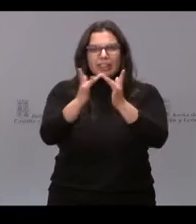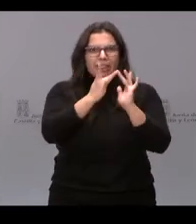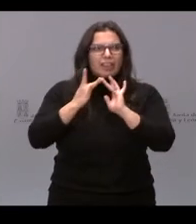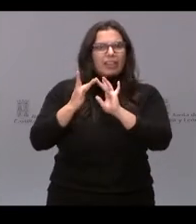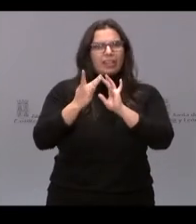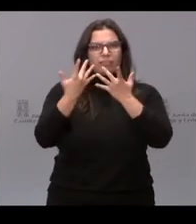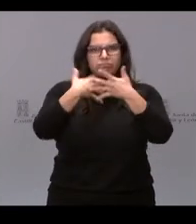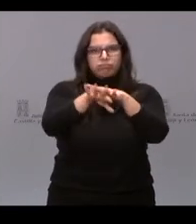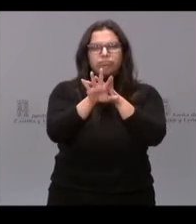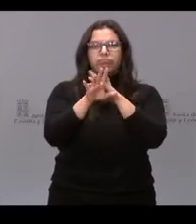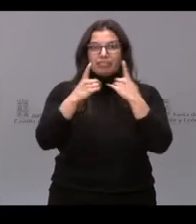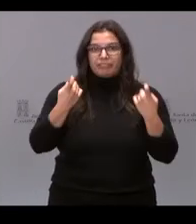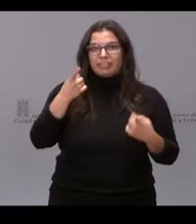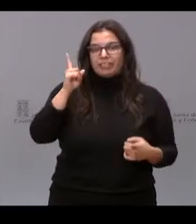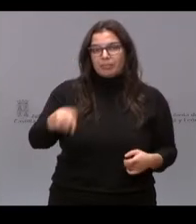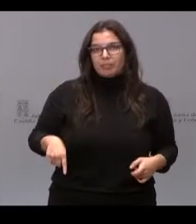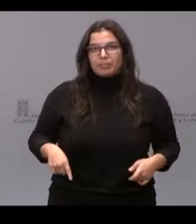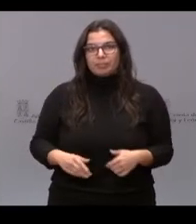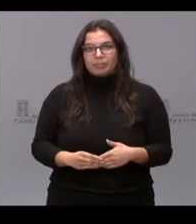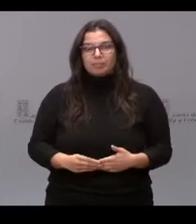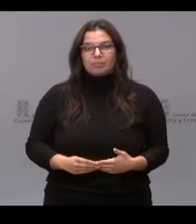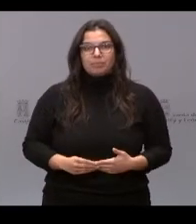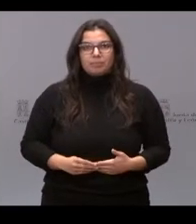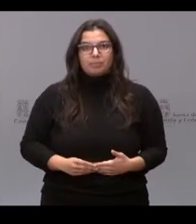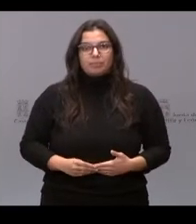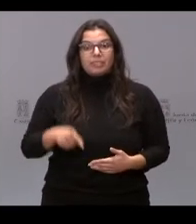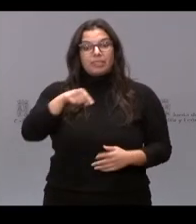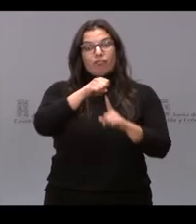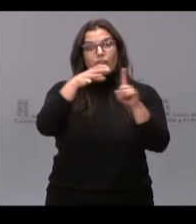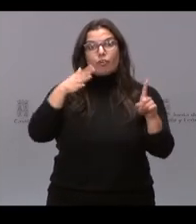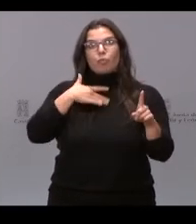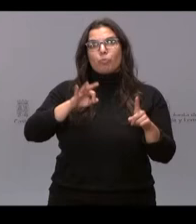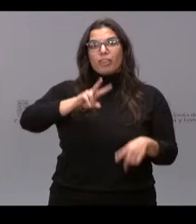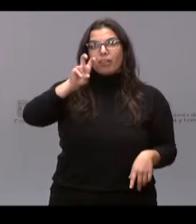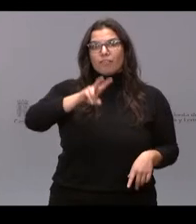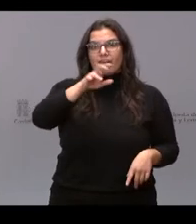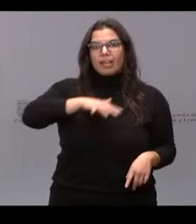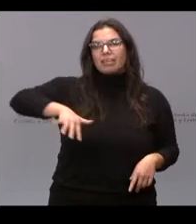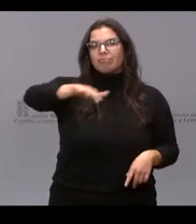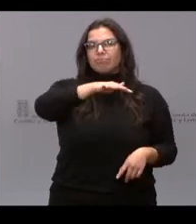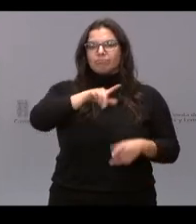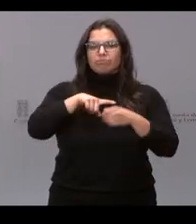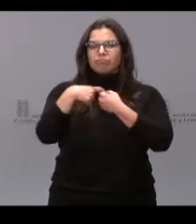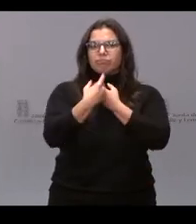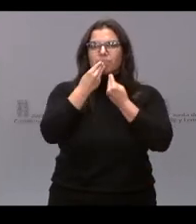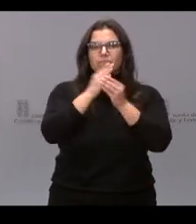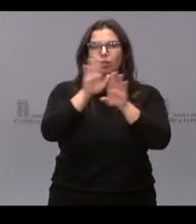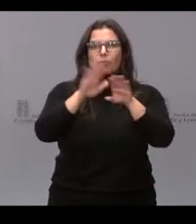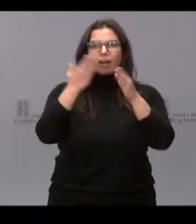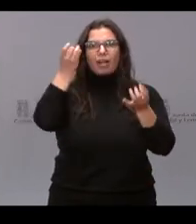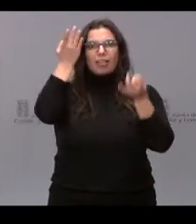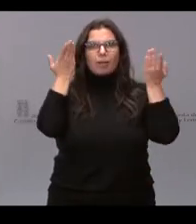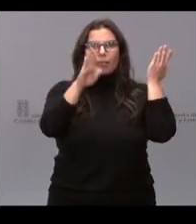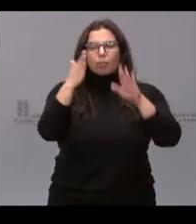integración. Este foro puede ser la vía de escape, el espacio para hacer propuestas y evitar